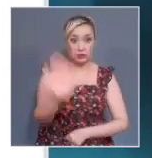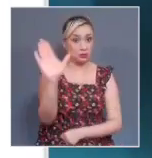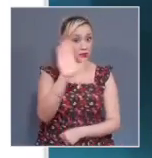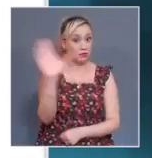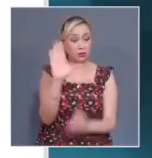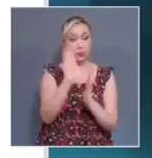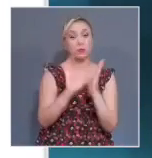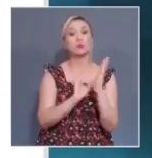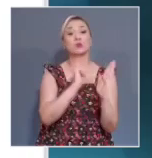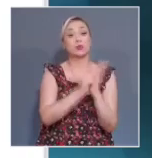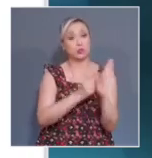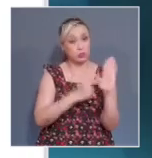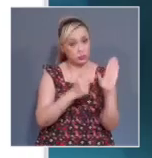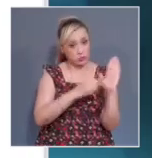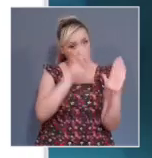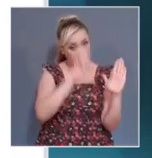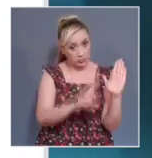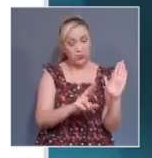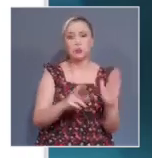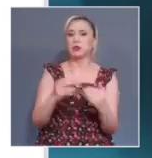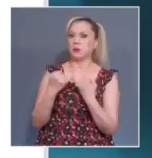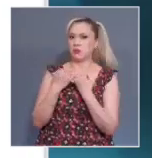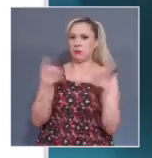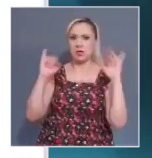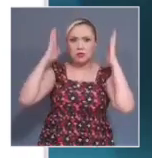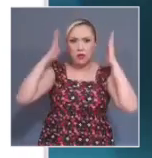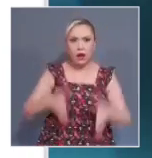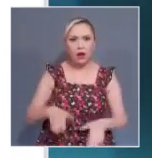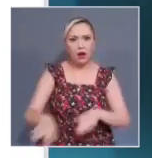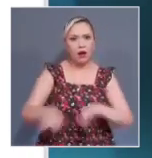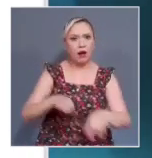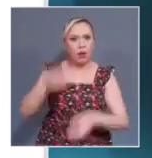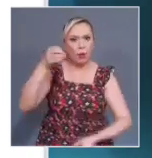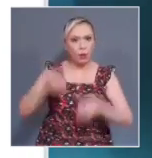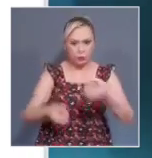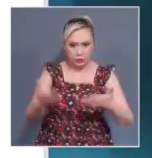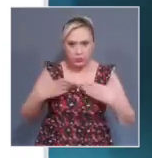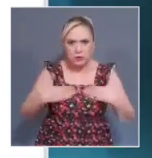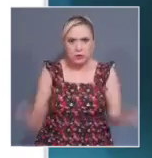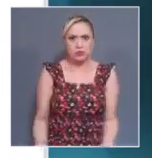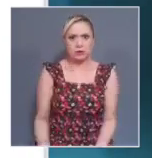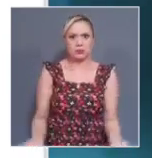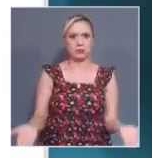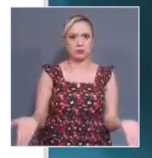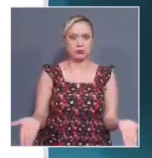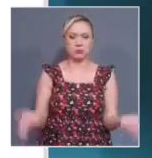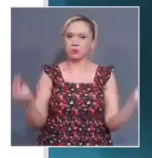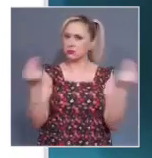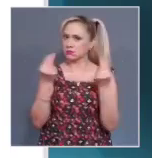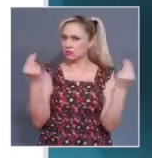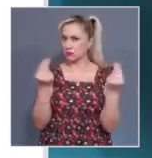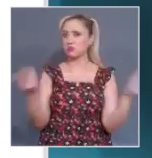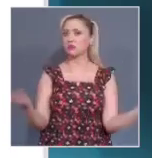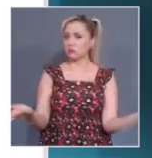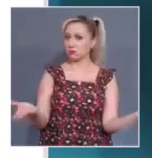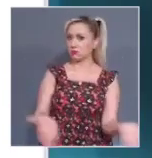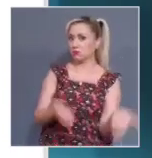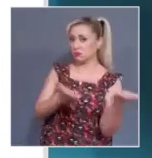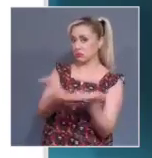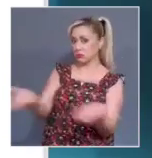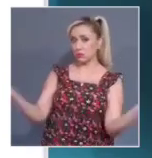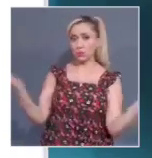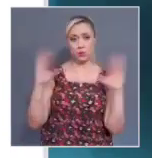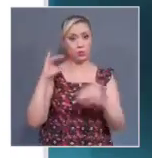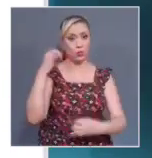de poderes y a la independencia judicial, para lo cual es indispensable ofrecer garantías a los juzgadores, lo que resulta